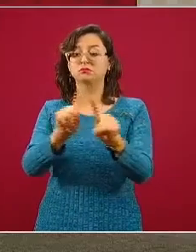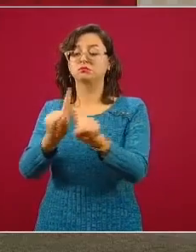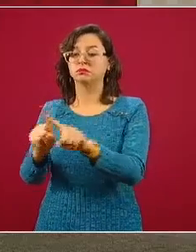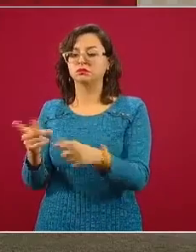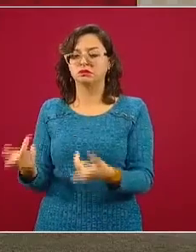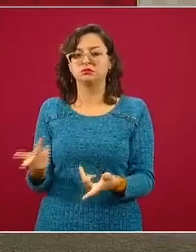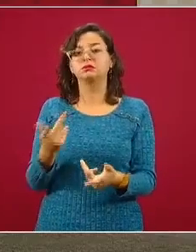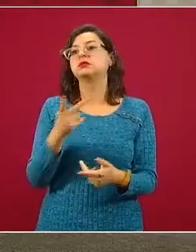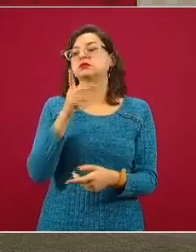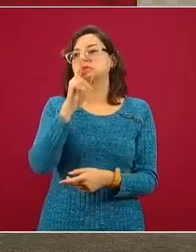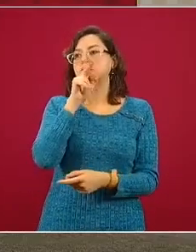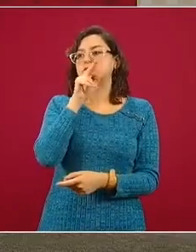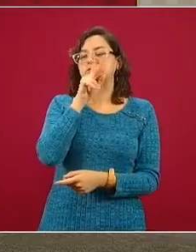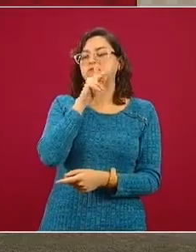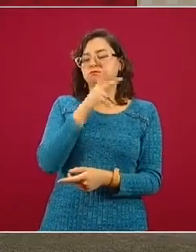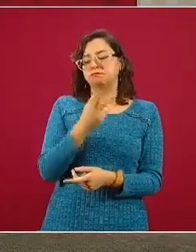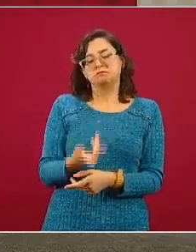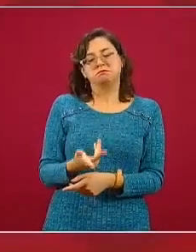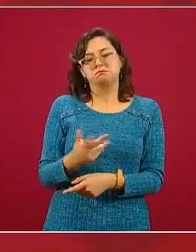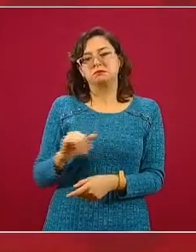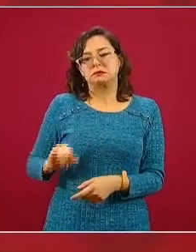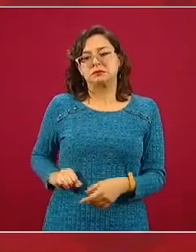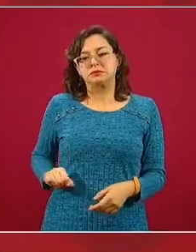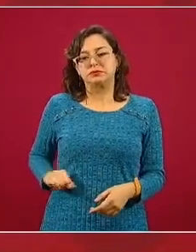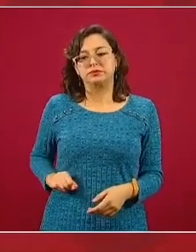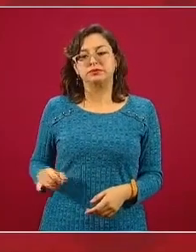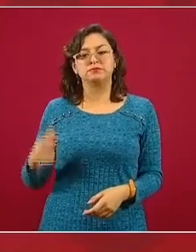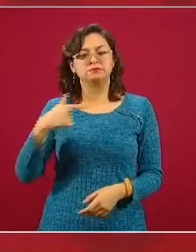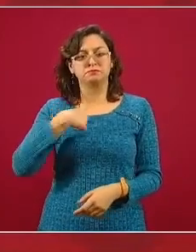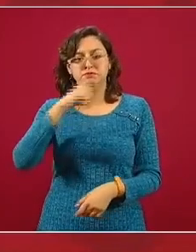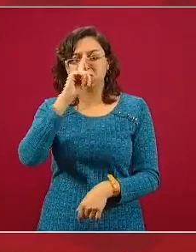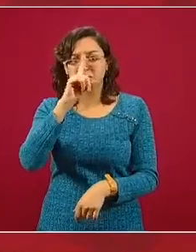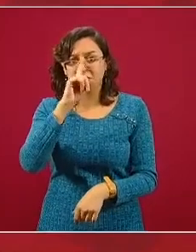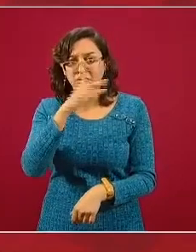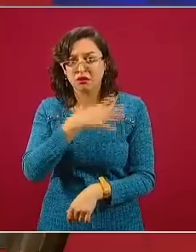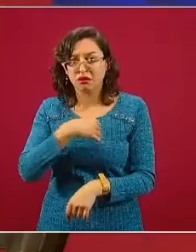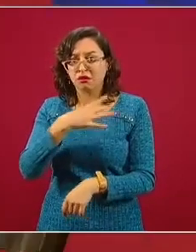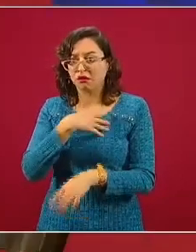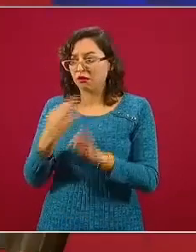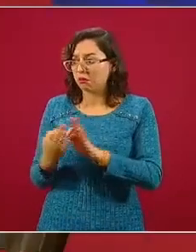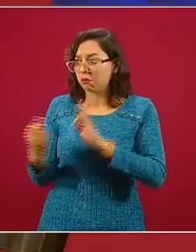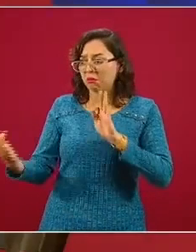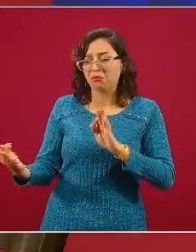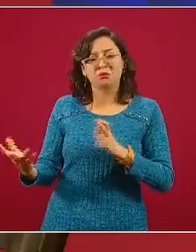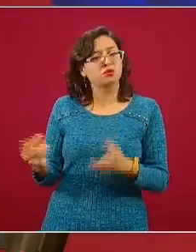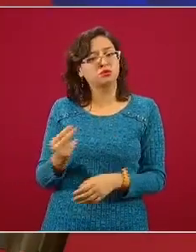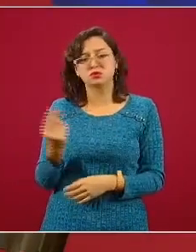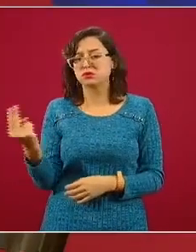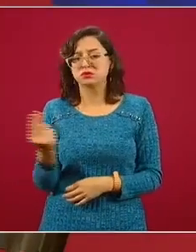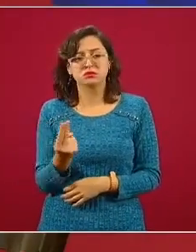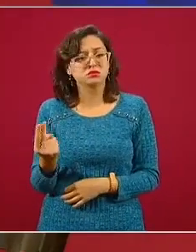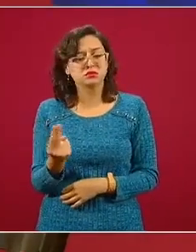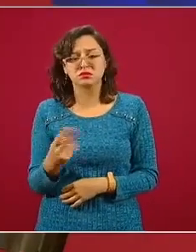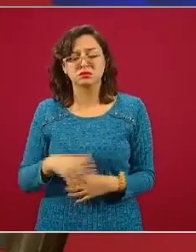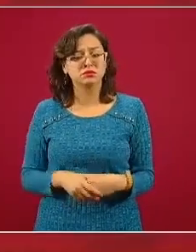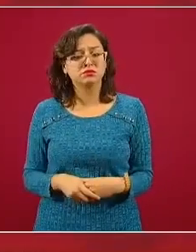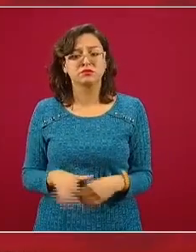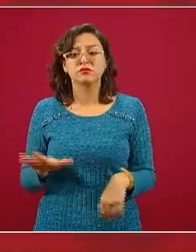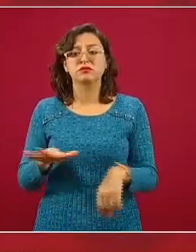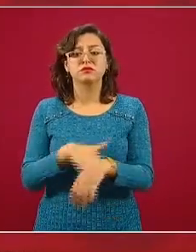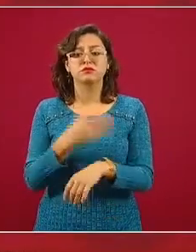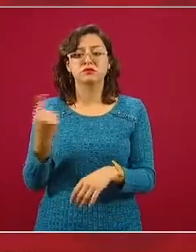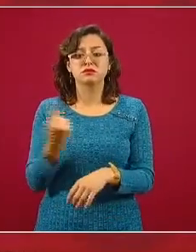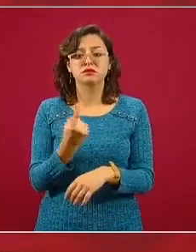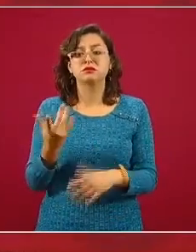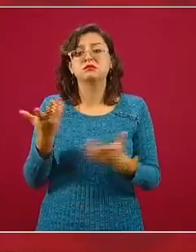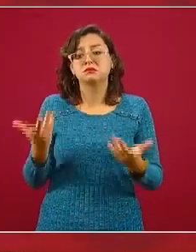enfermería y otras profesiones. Concretamente, mi recomendación no es aislarse por varias razones. La primera, porque en el caso